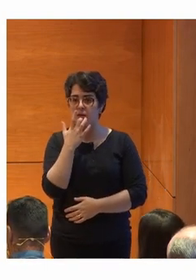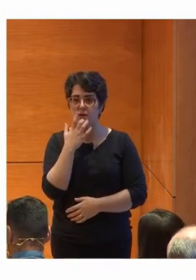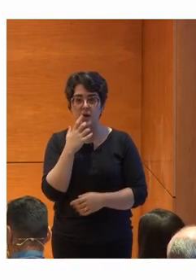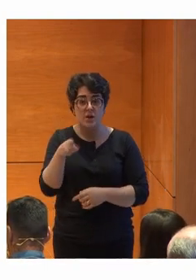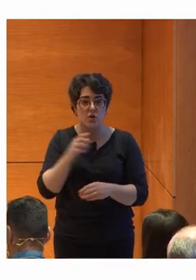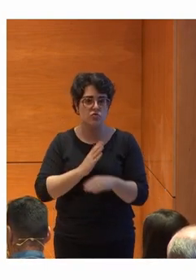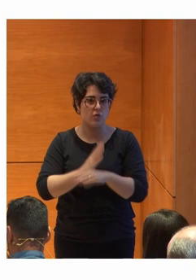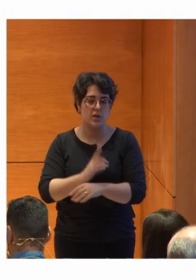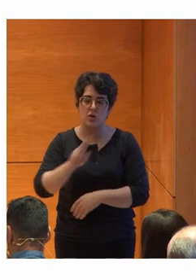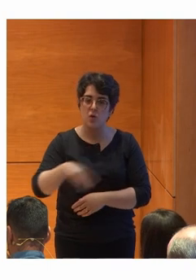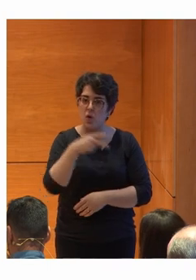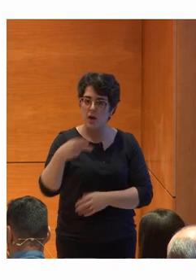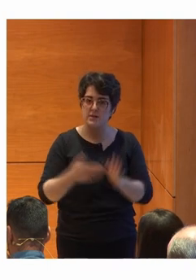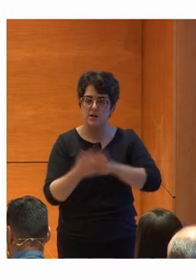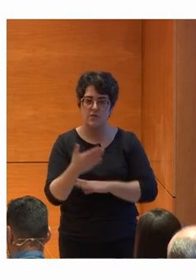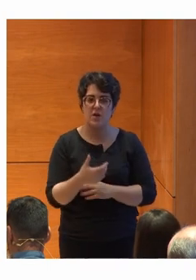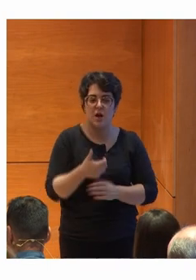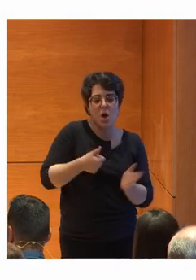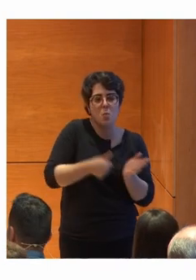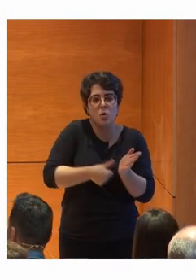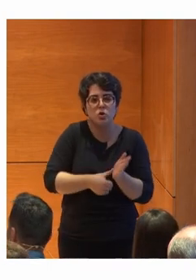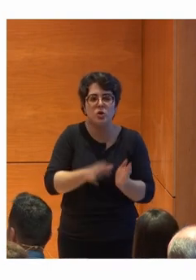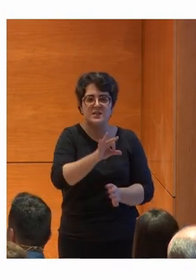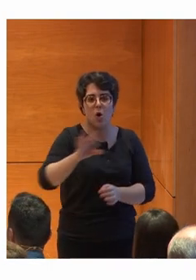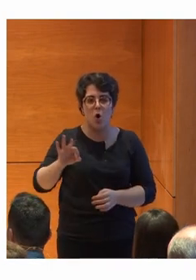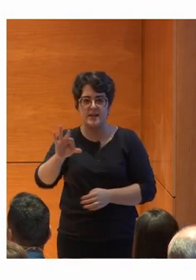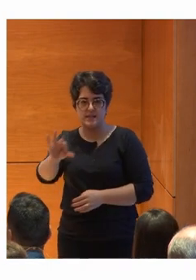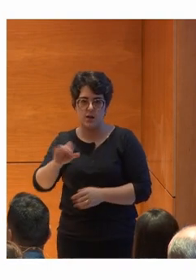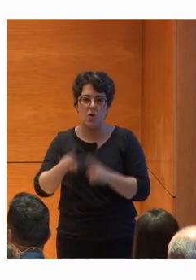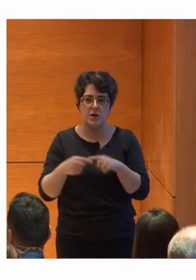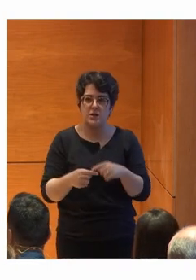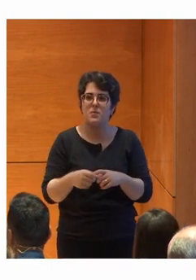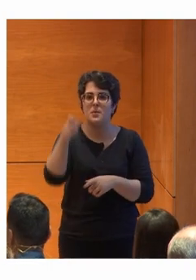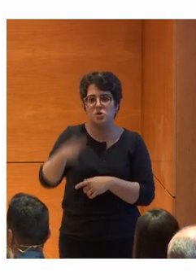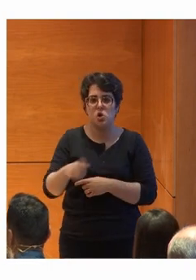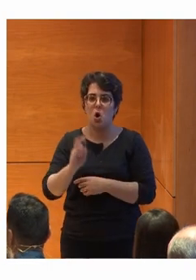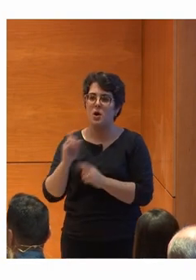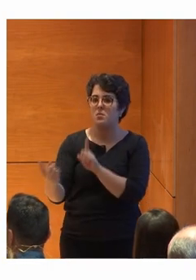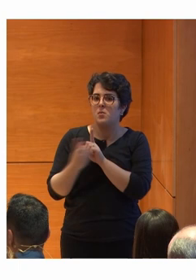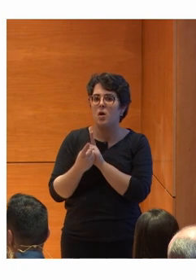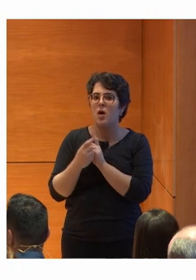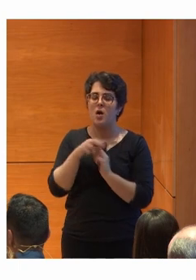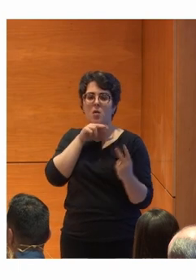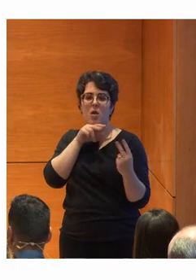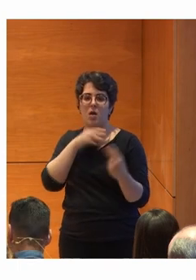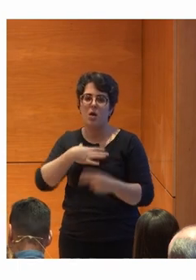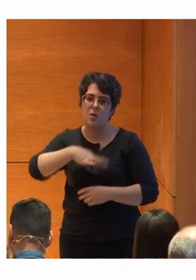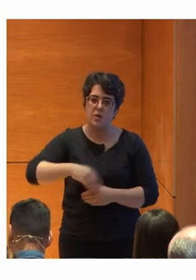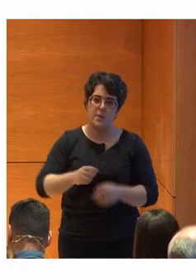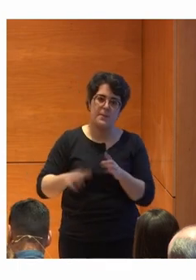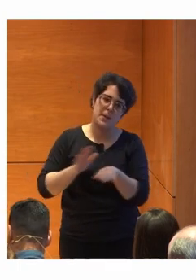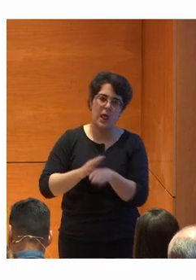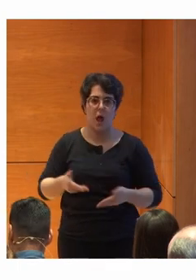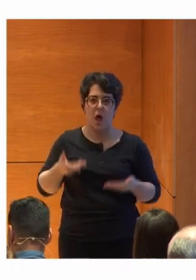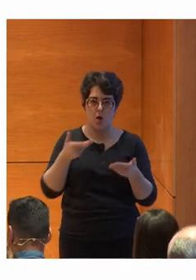fuera suficiente, pues hay un botón de SOS donde puedes configurar un contacto de emergencia para hablar con una persona que te pueda acudir a ayudar.